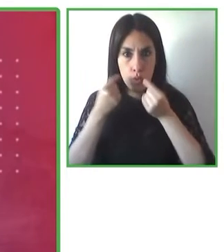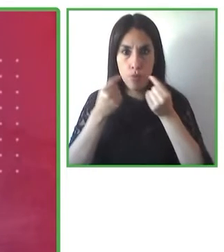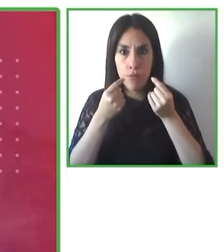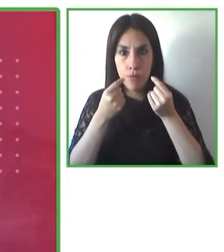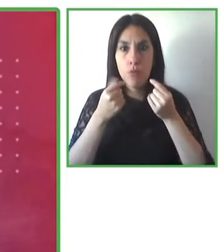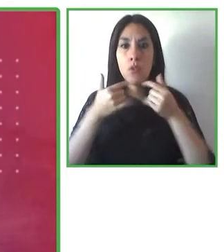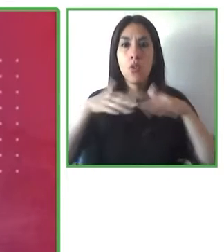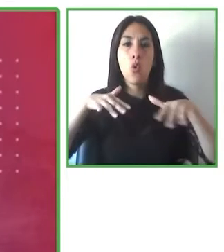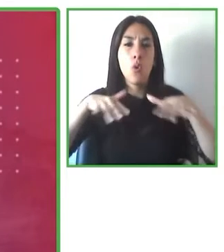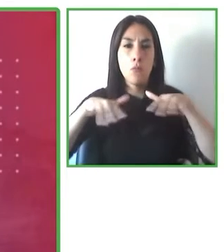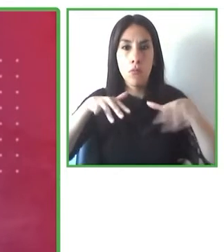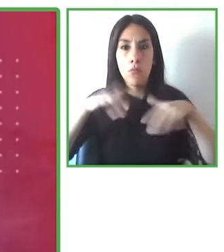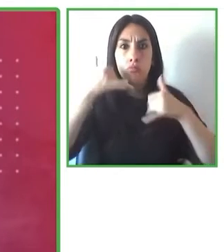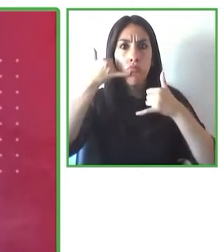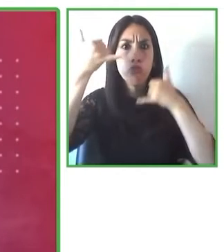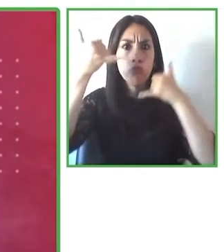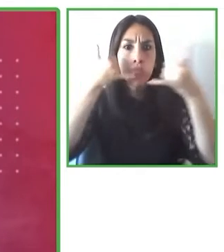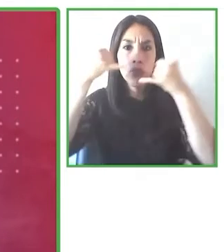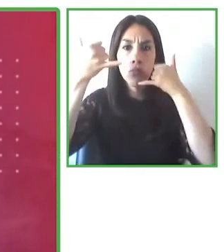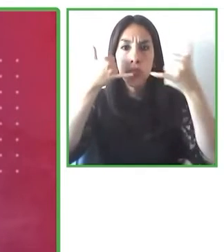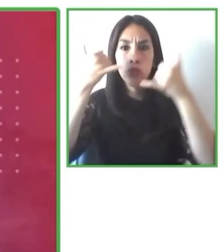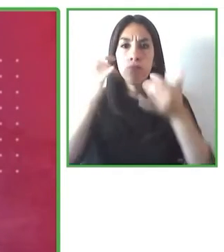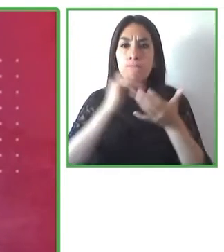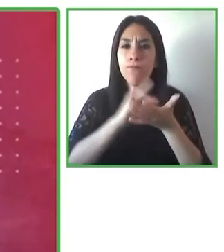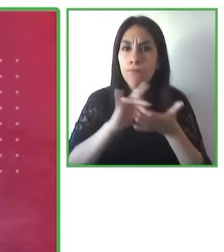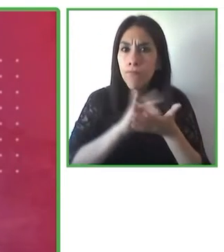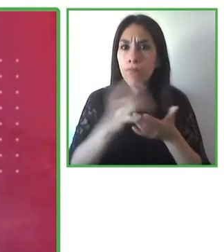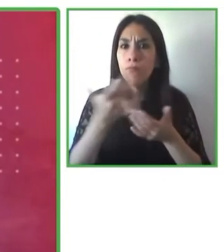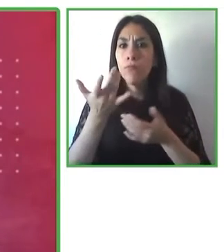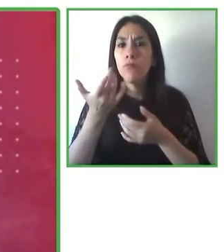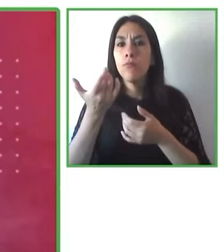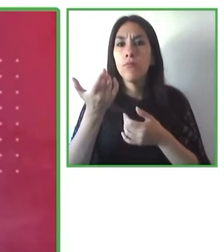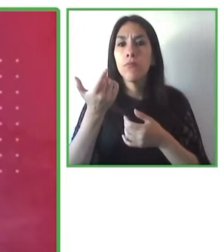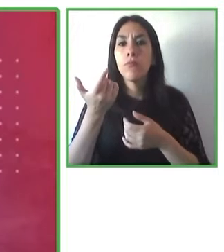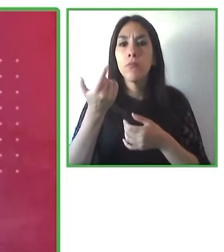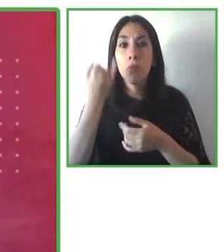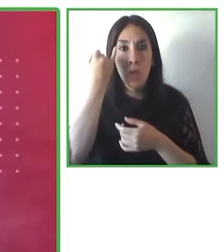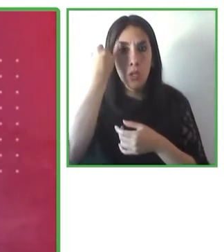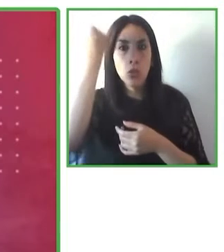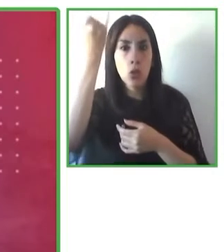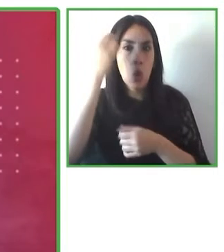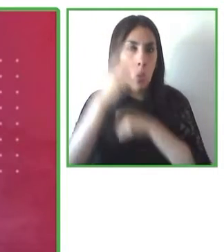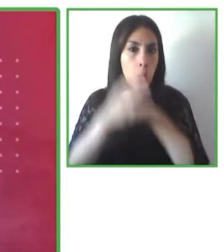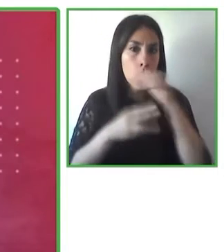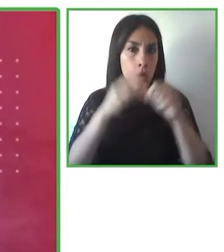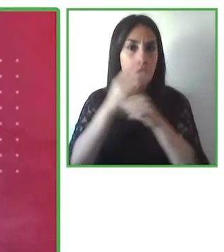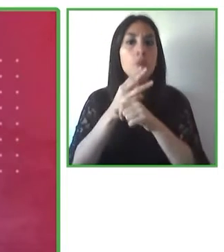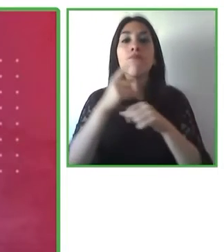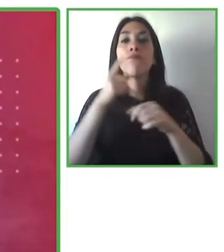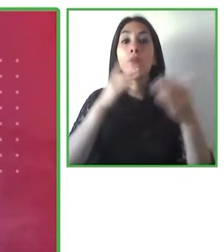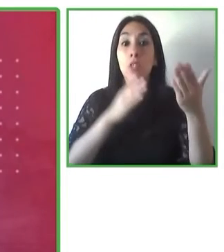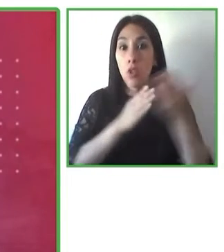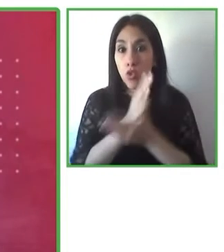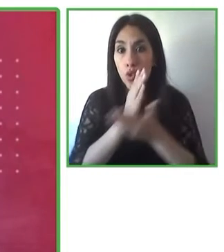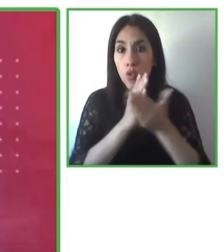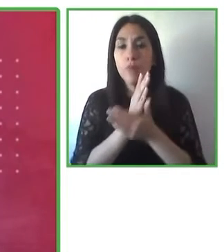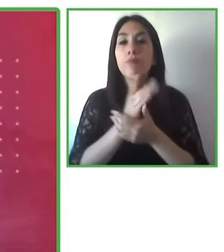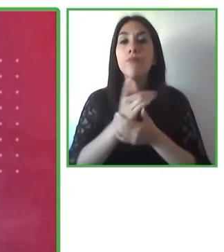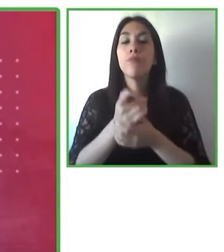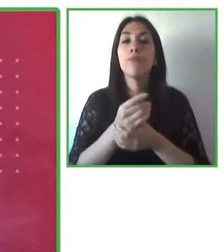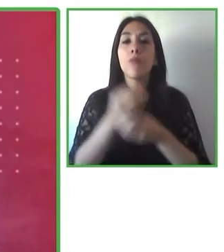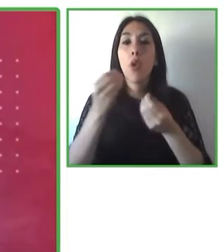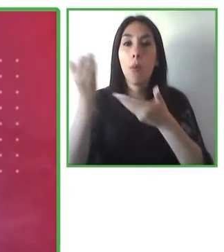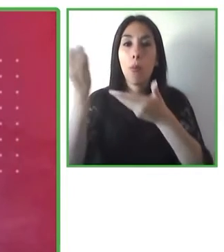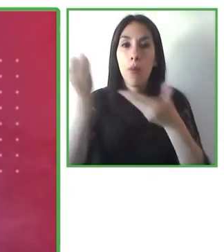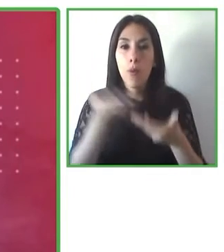comentar la iniciativa global Accessibility Reporting Initiative, que es una base de datos de